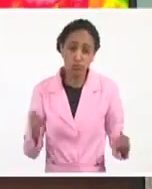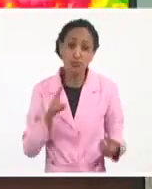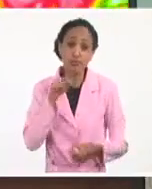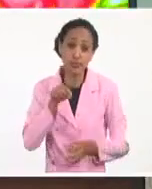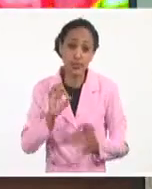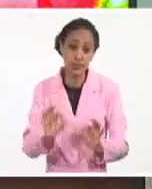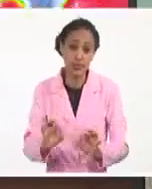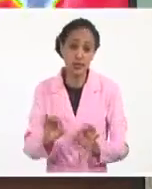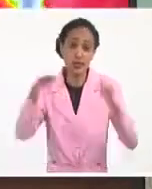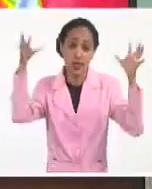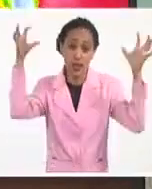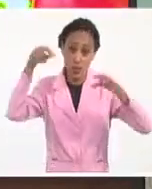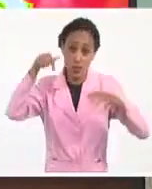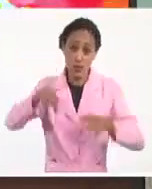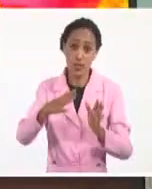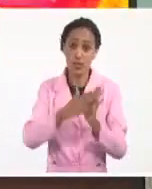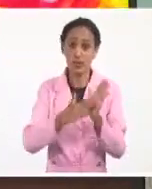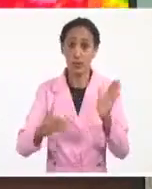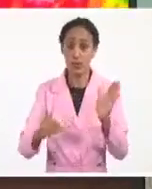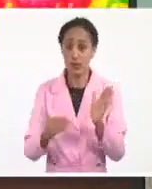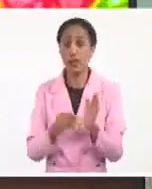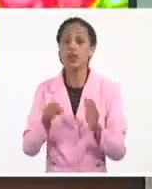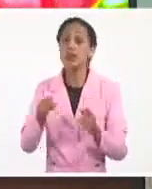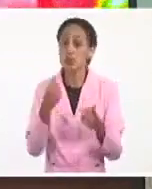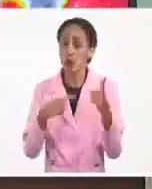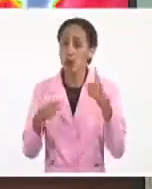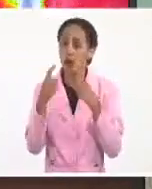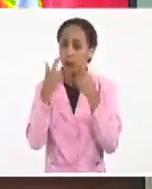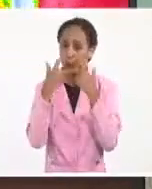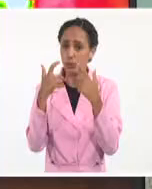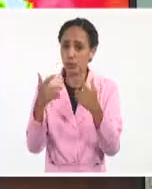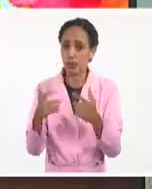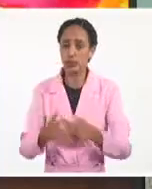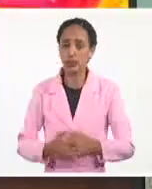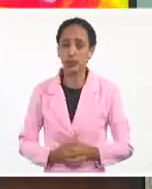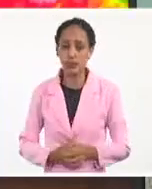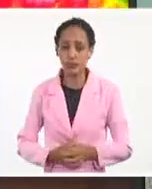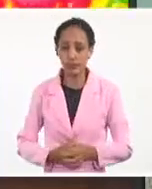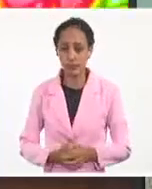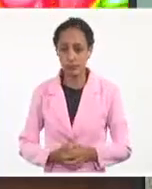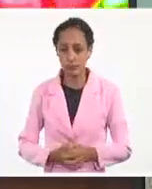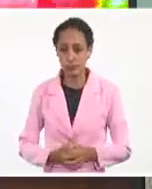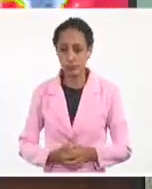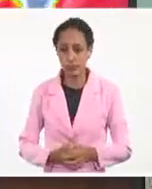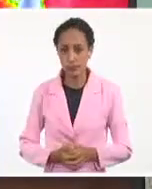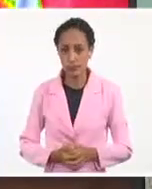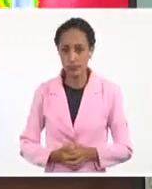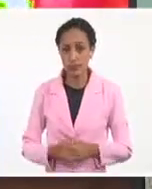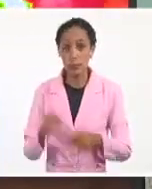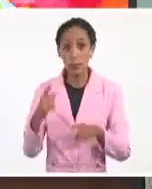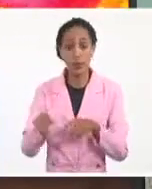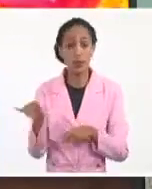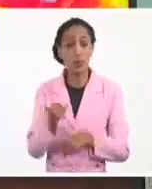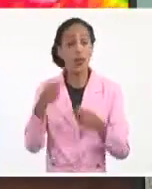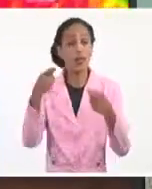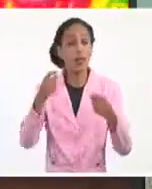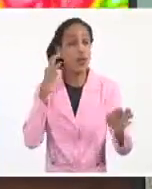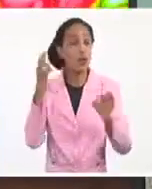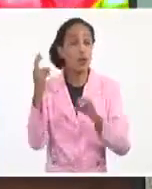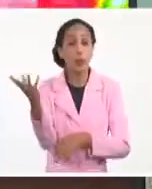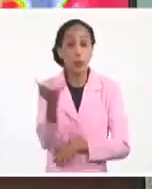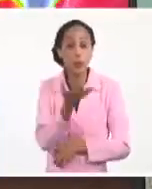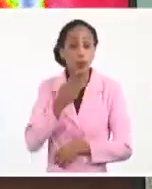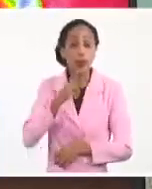junio. Y entonces, ese es un factor a tener en cuenta, pero no descuidar tampoco ni el viento, ni el mar, y no